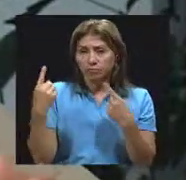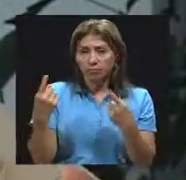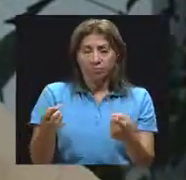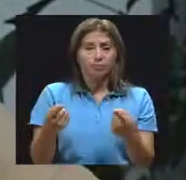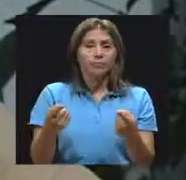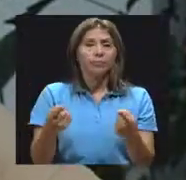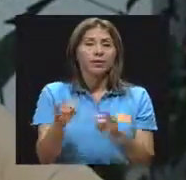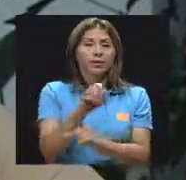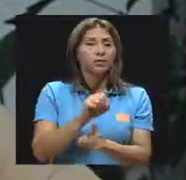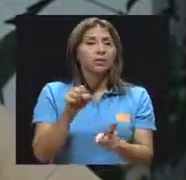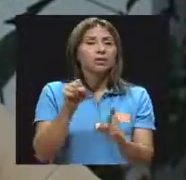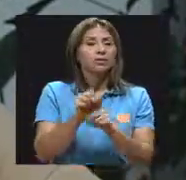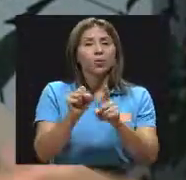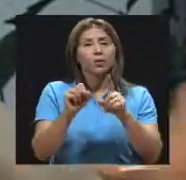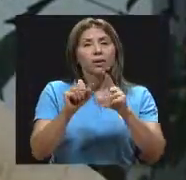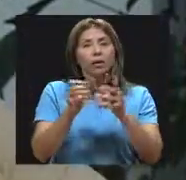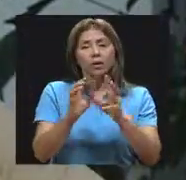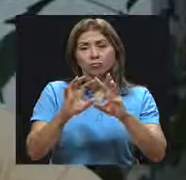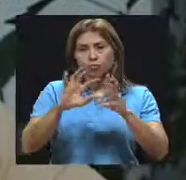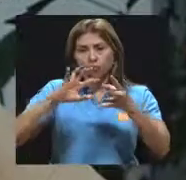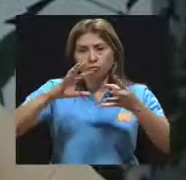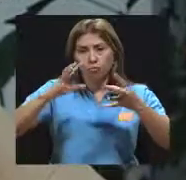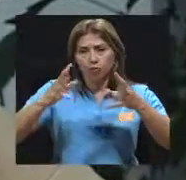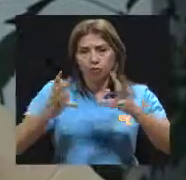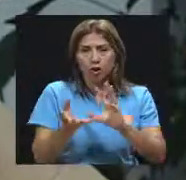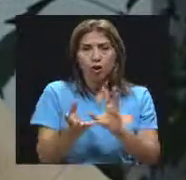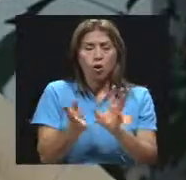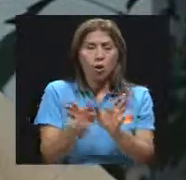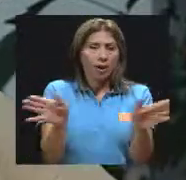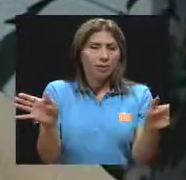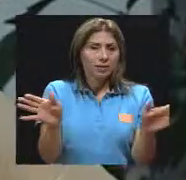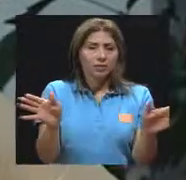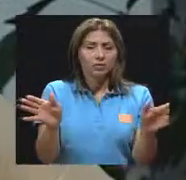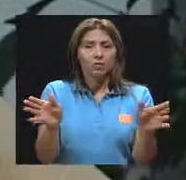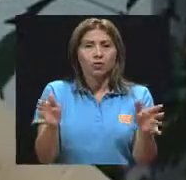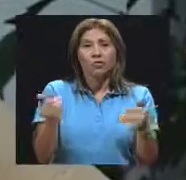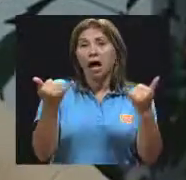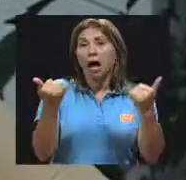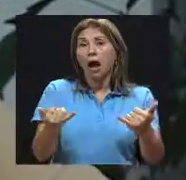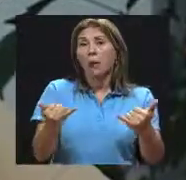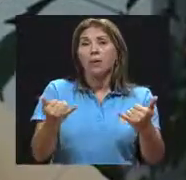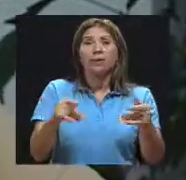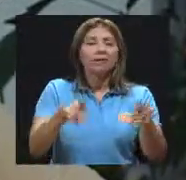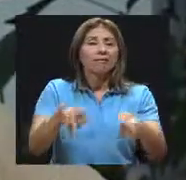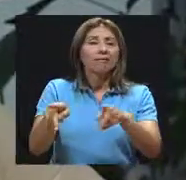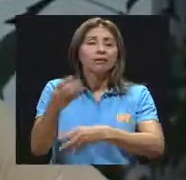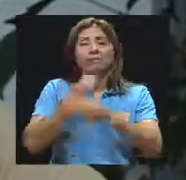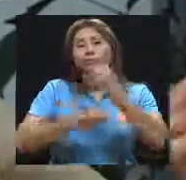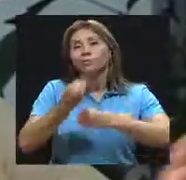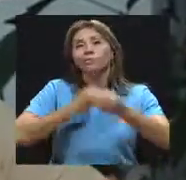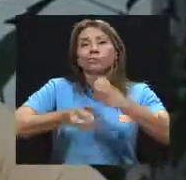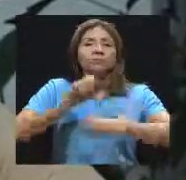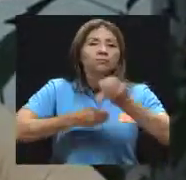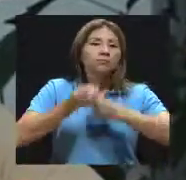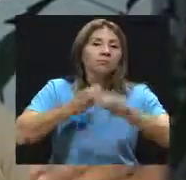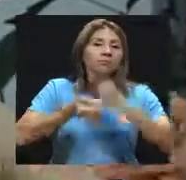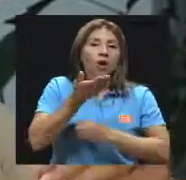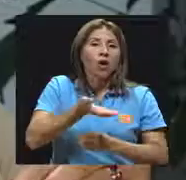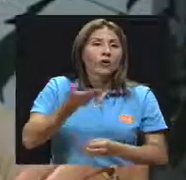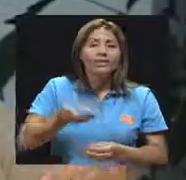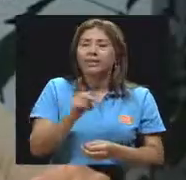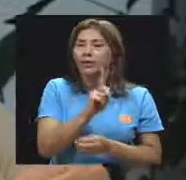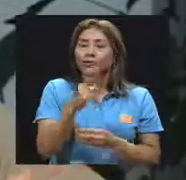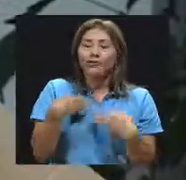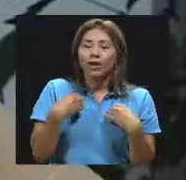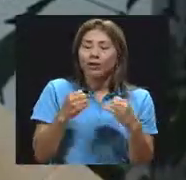globalización y demás. Este boom de mucha comida, poco saludable. Muchas